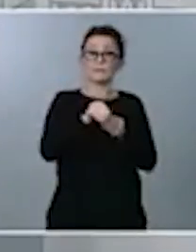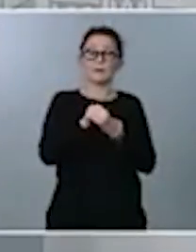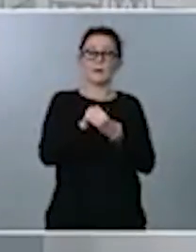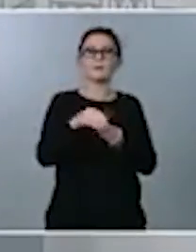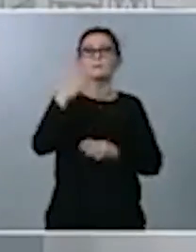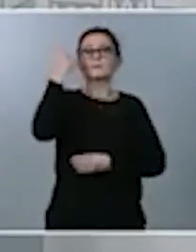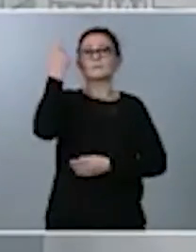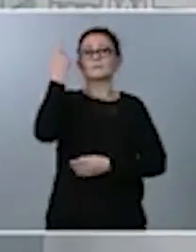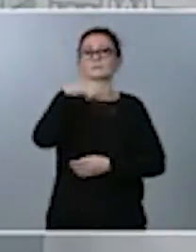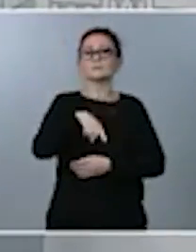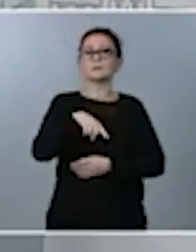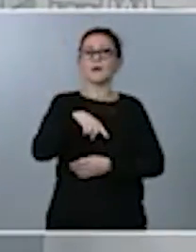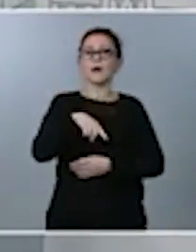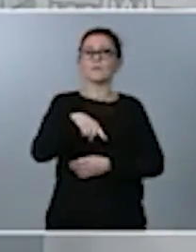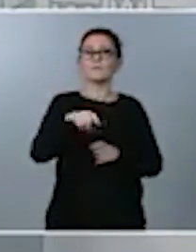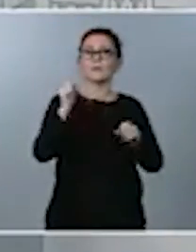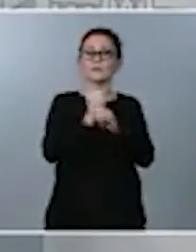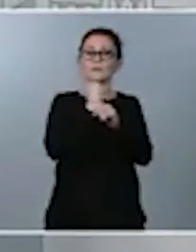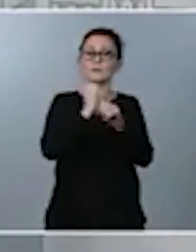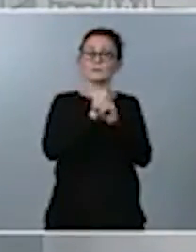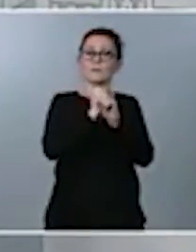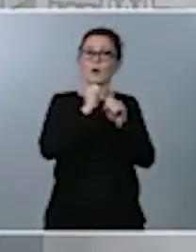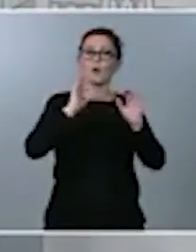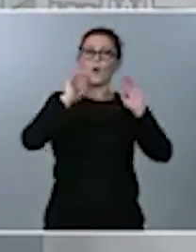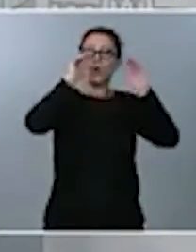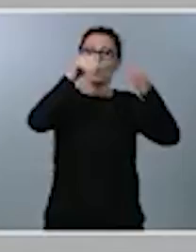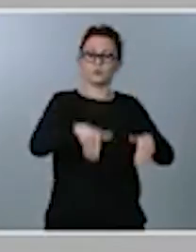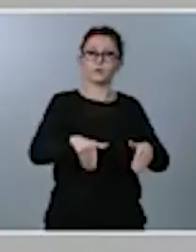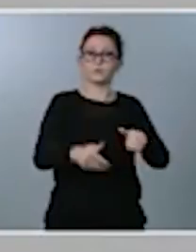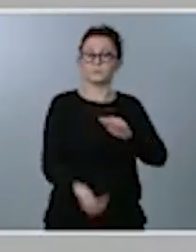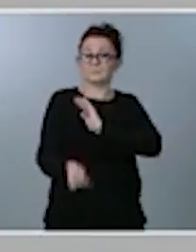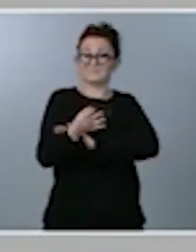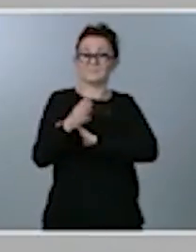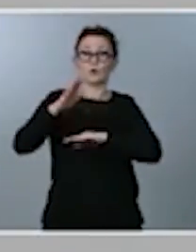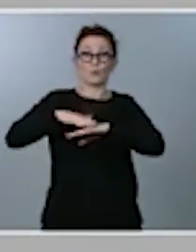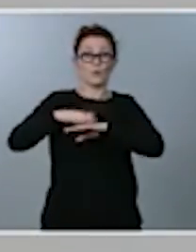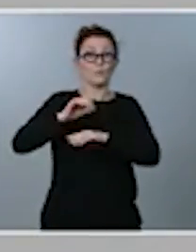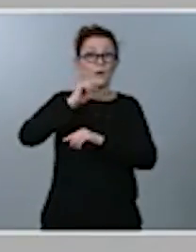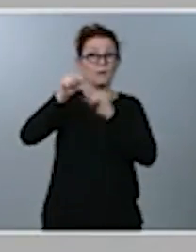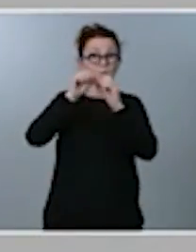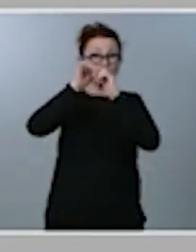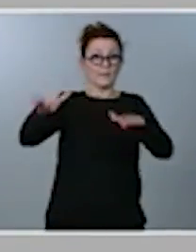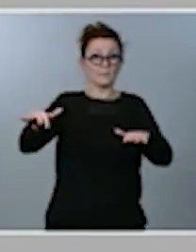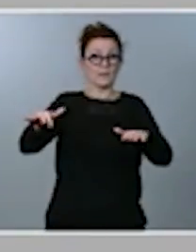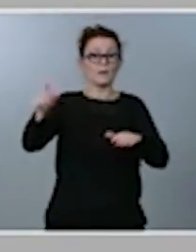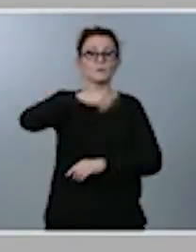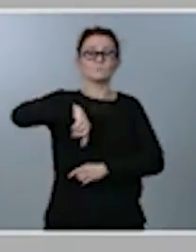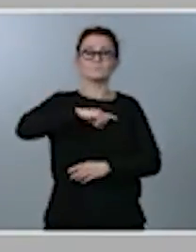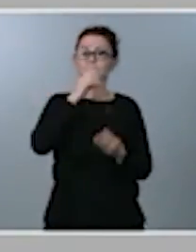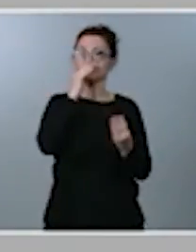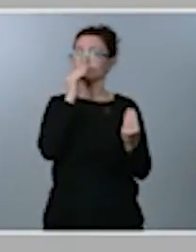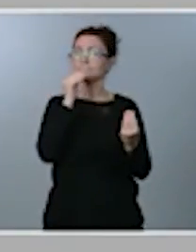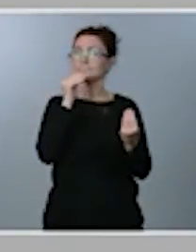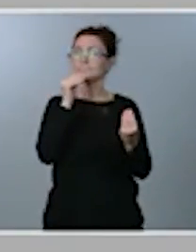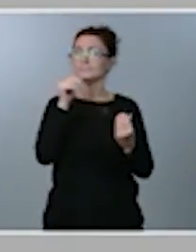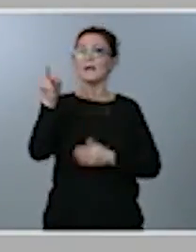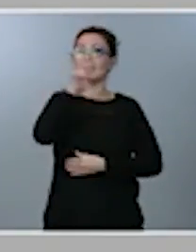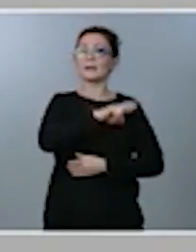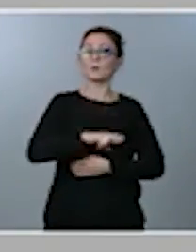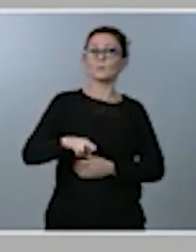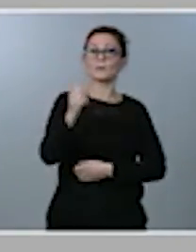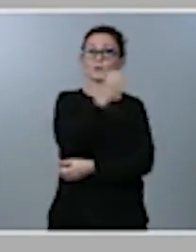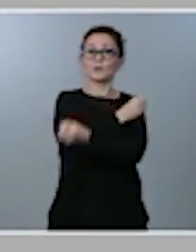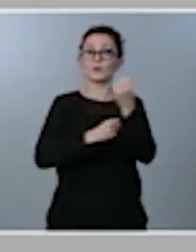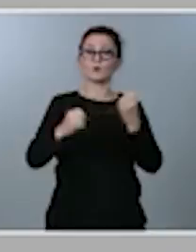de la actividad provocada por esta pandemia, nuestras previsiones apuntan a una recuperación económica en el año